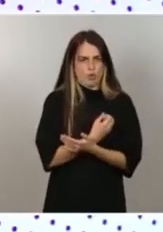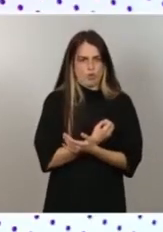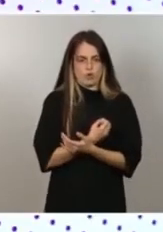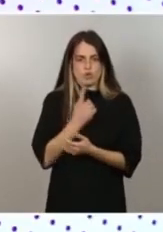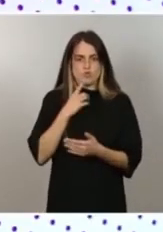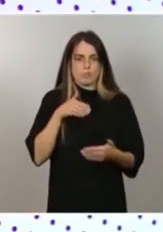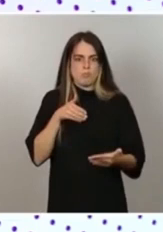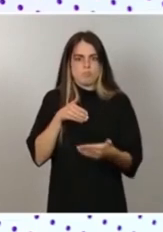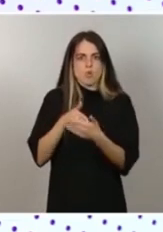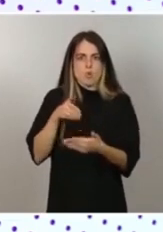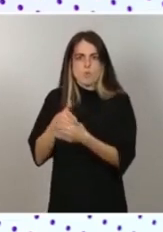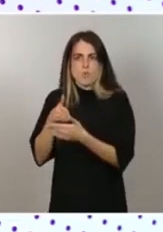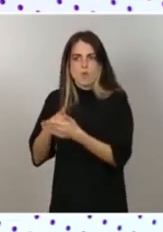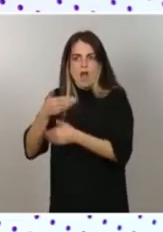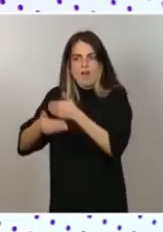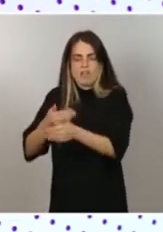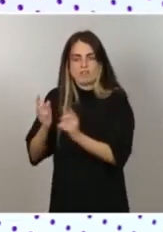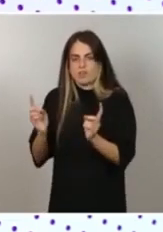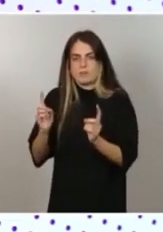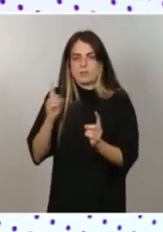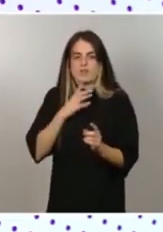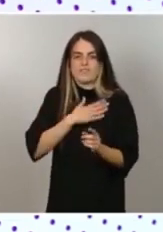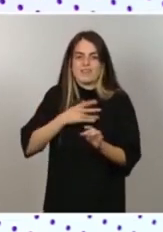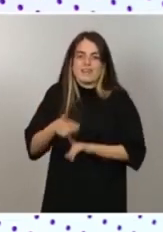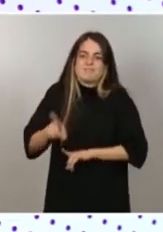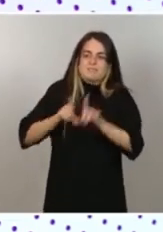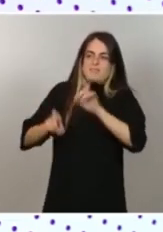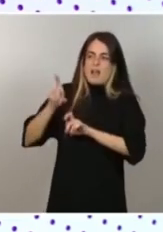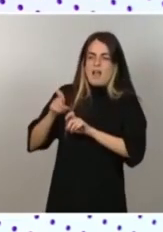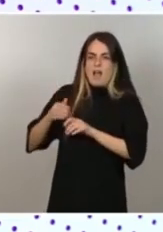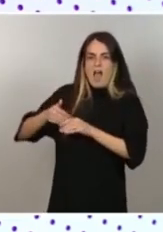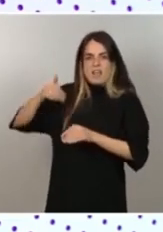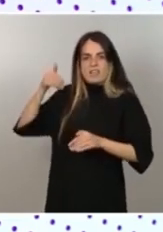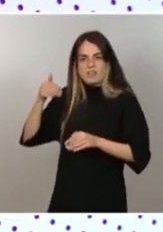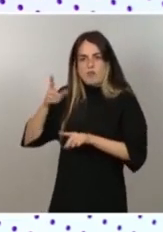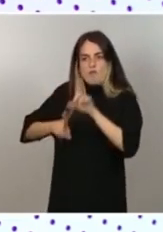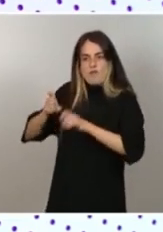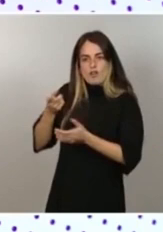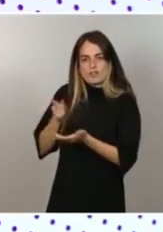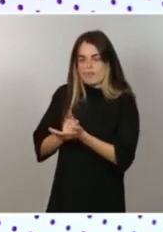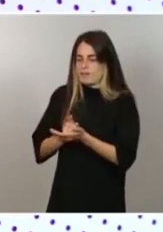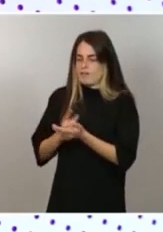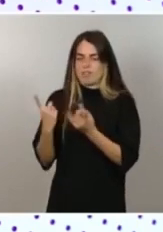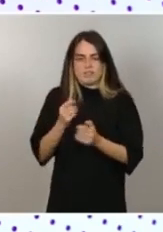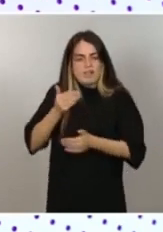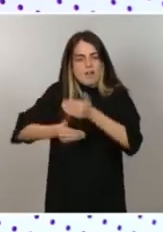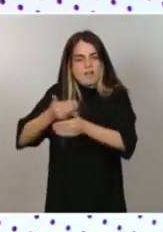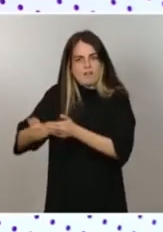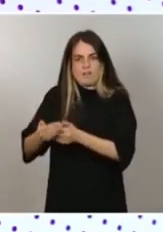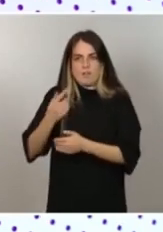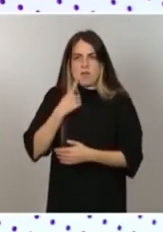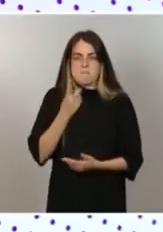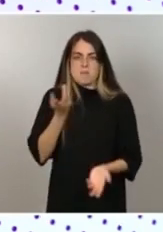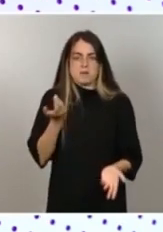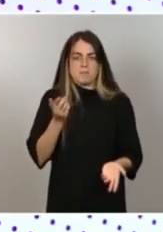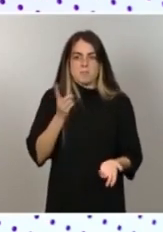así decirlo, no solo de la parte de arriba, sino de la parte de abajo. Necesitas de la parte corrupta que pueda haber en la policía y guardia civil.